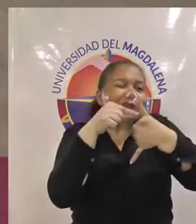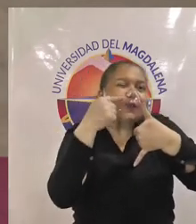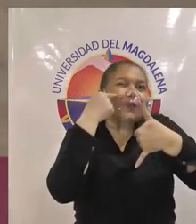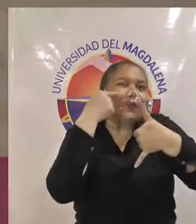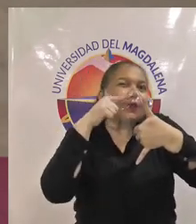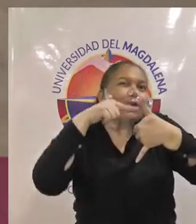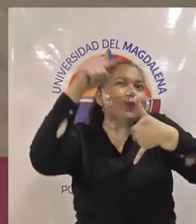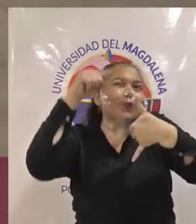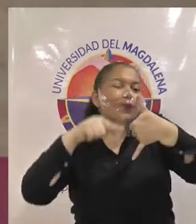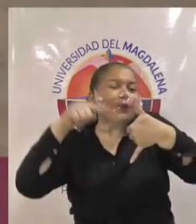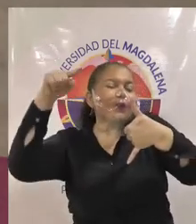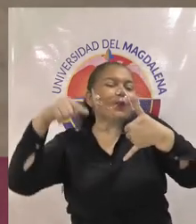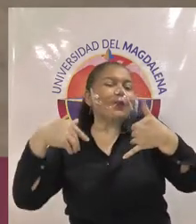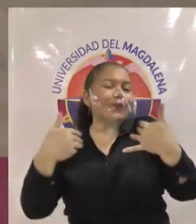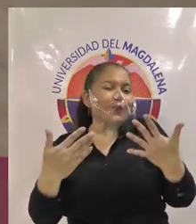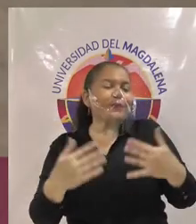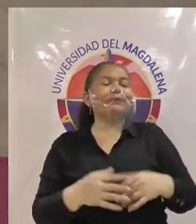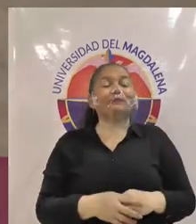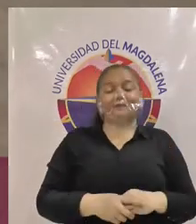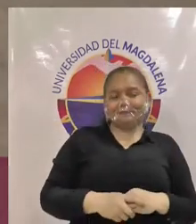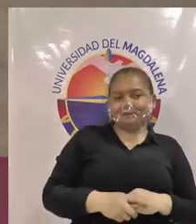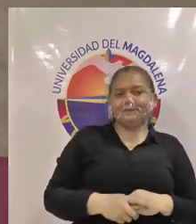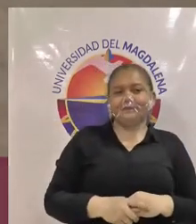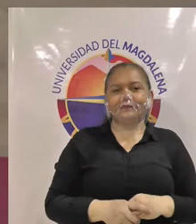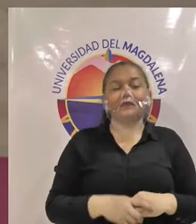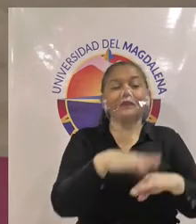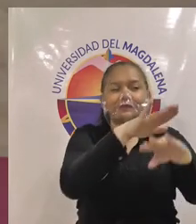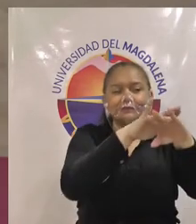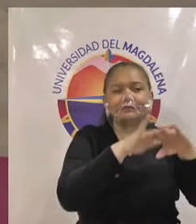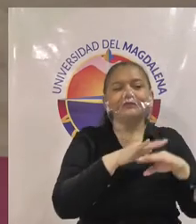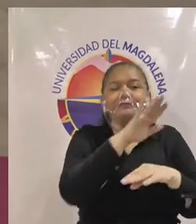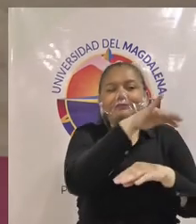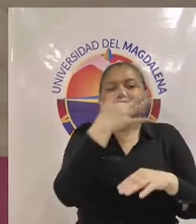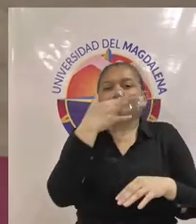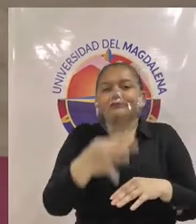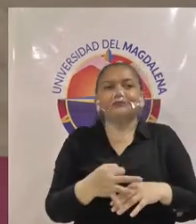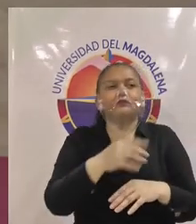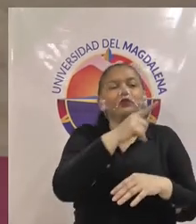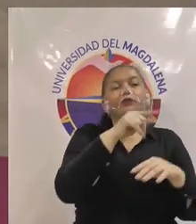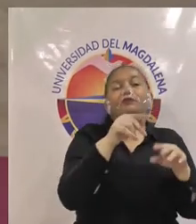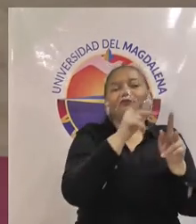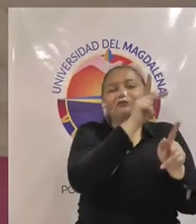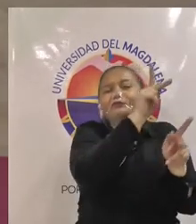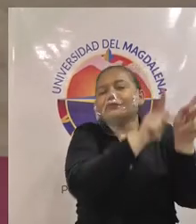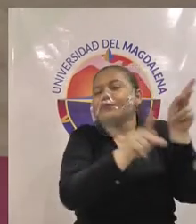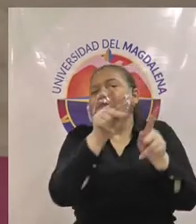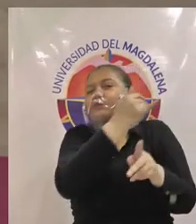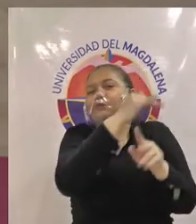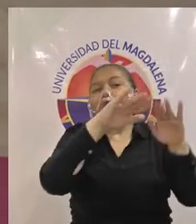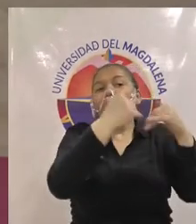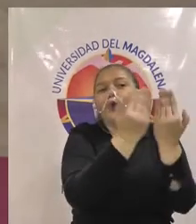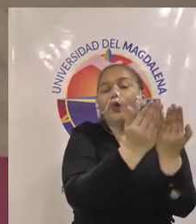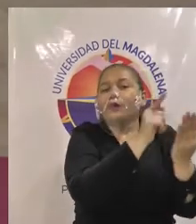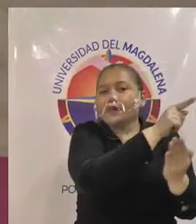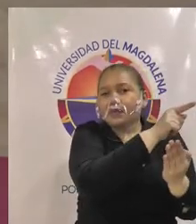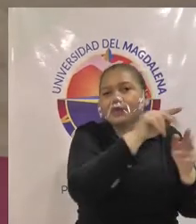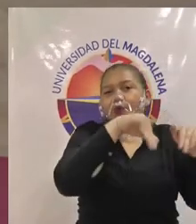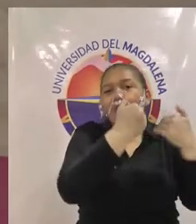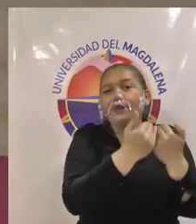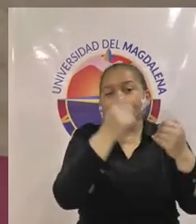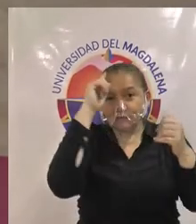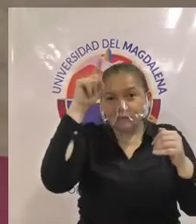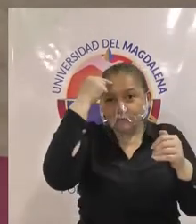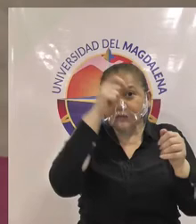las probabilidades de que los estudiantes de colegios públicos egresados de colegios públicos de todo el departamento del